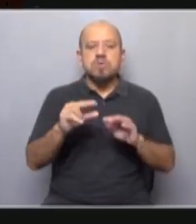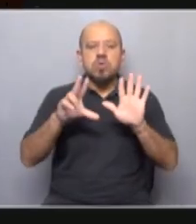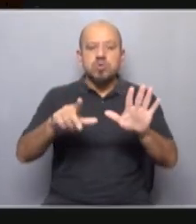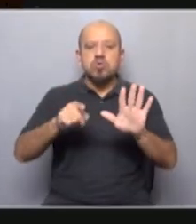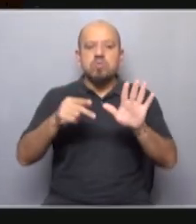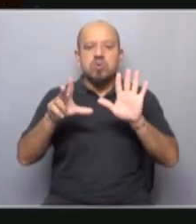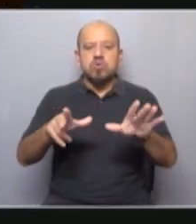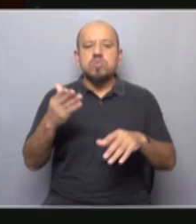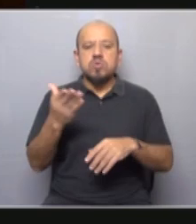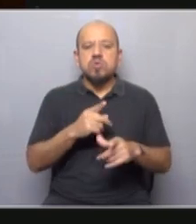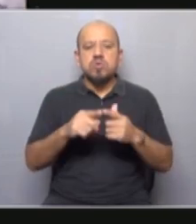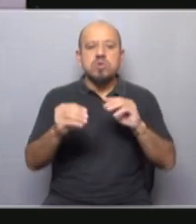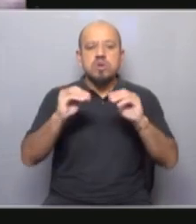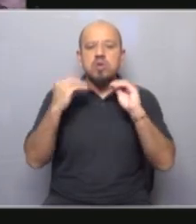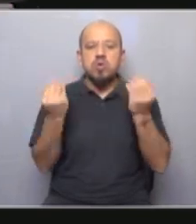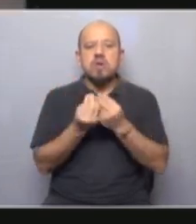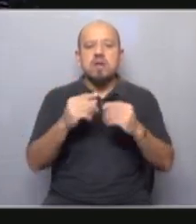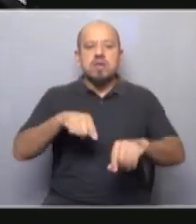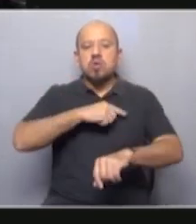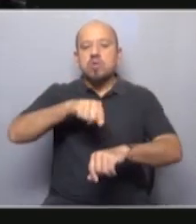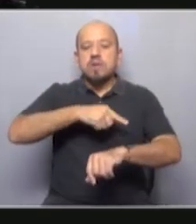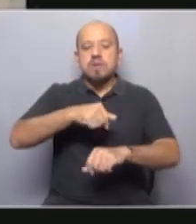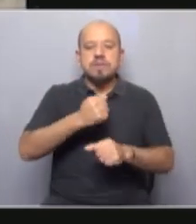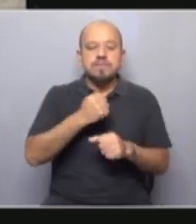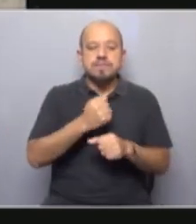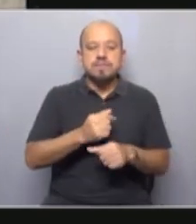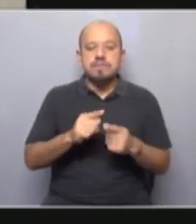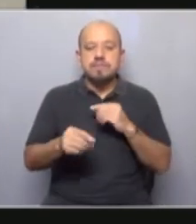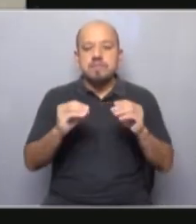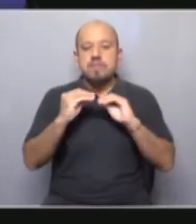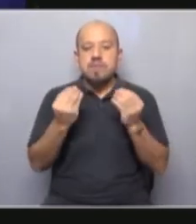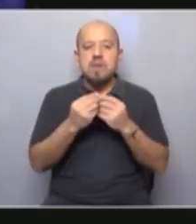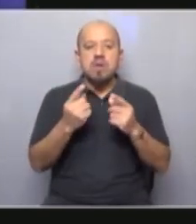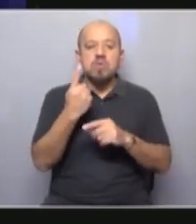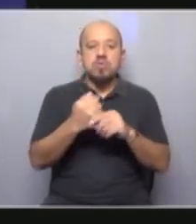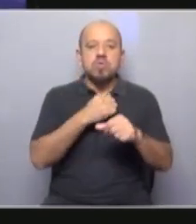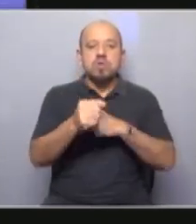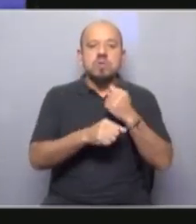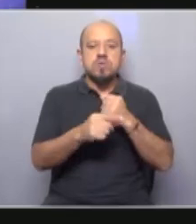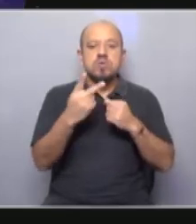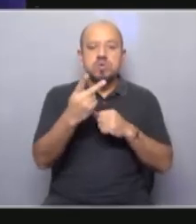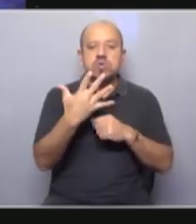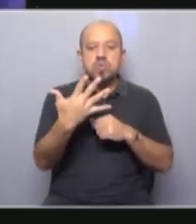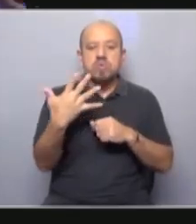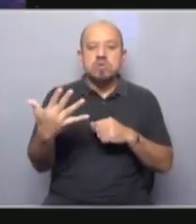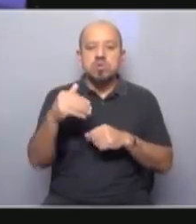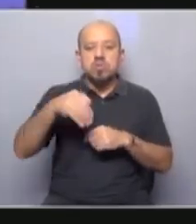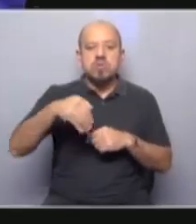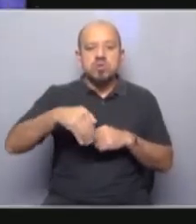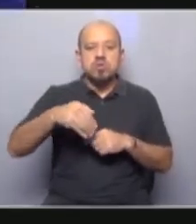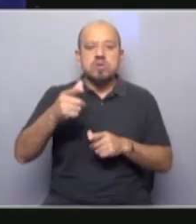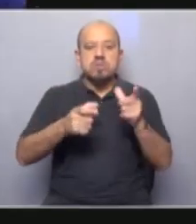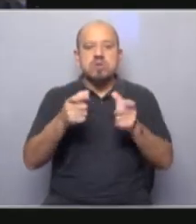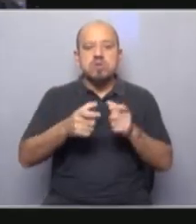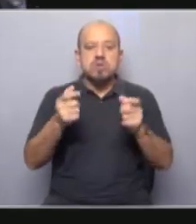% del total de horas de trabajo, lo que equivale a las horas trabajadas en un año por 255 millones de personas a